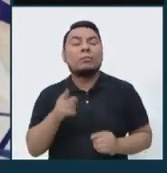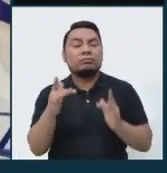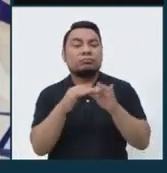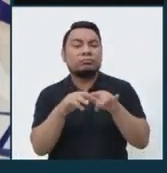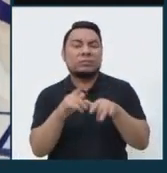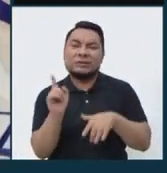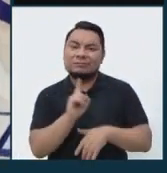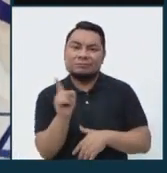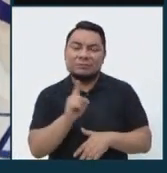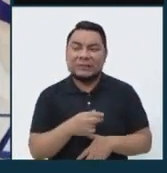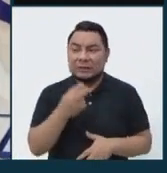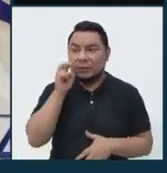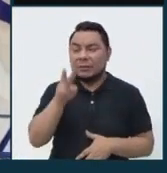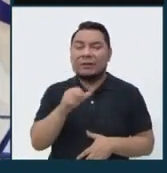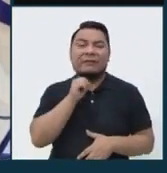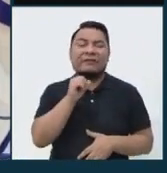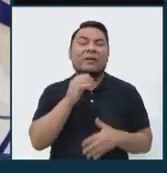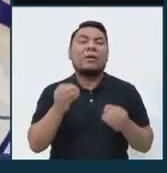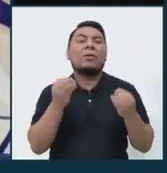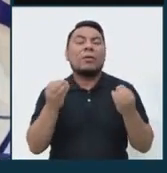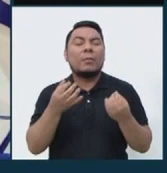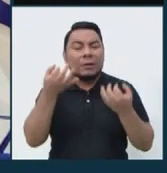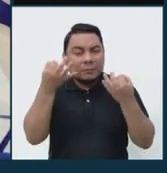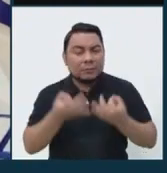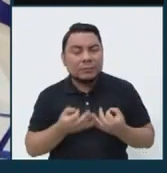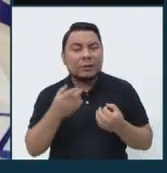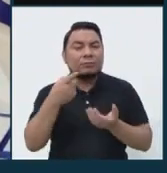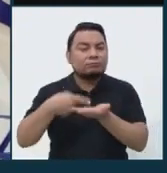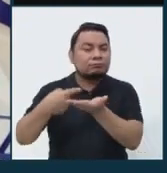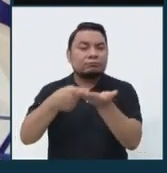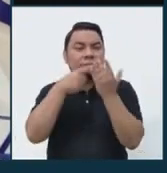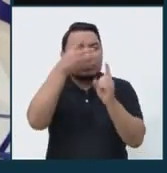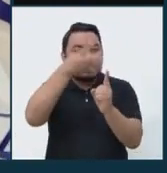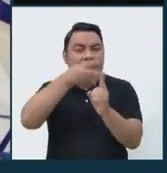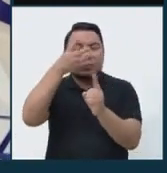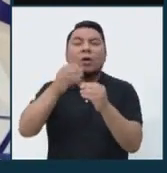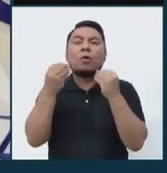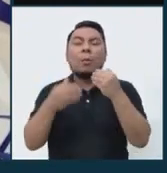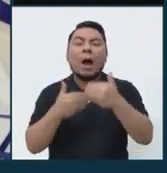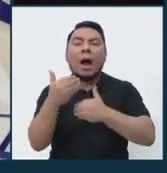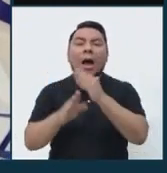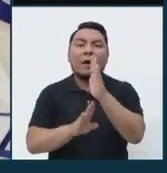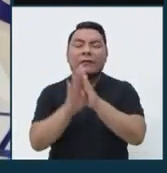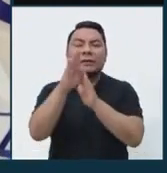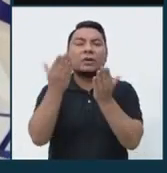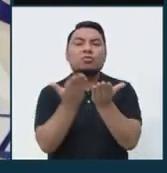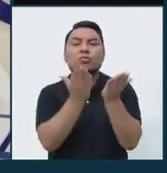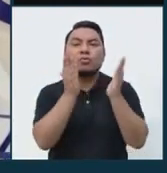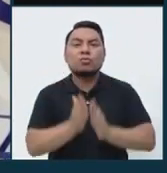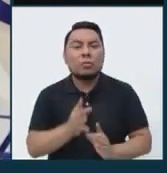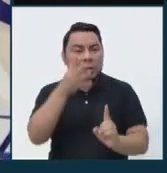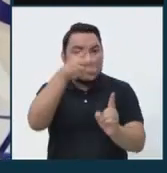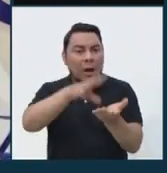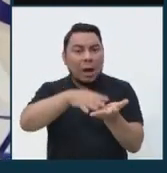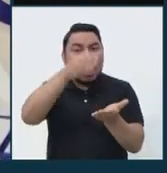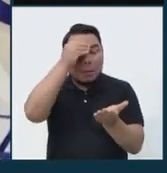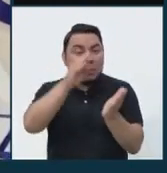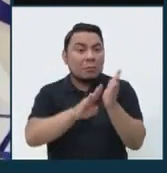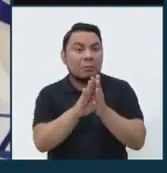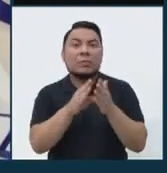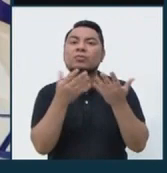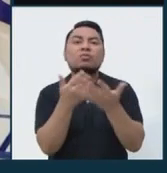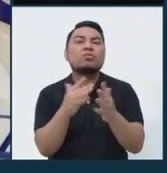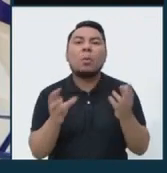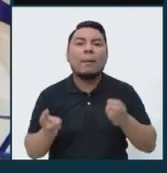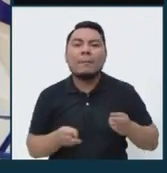Hemos visto que no están definidas las maneras exactas de la evaluación para medir el nivel de avance de los alumnos, porque no existen los caminos o